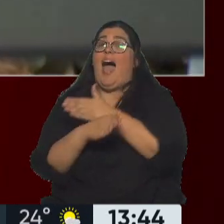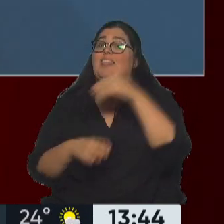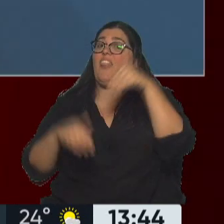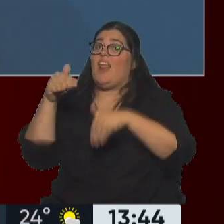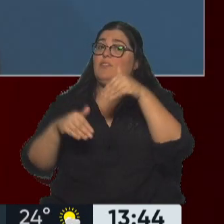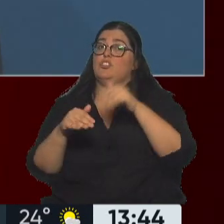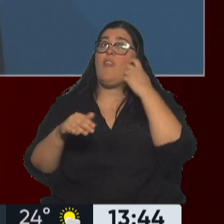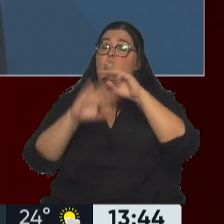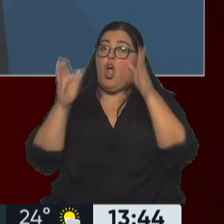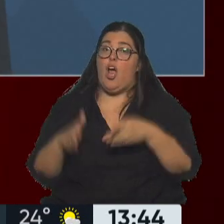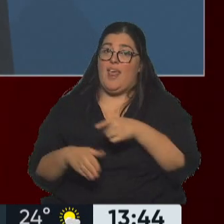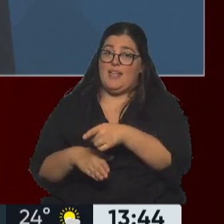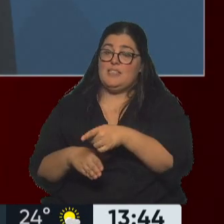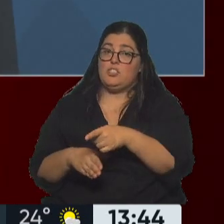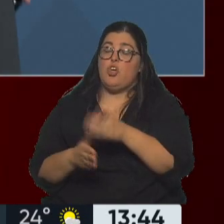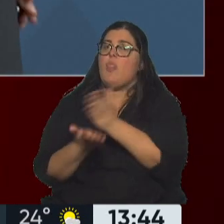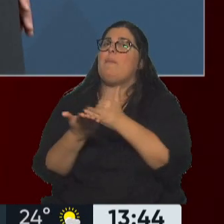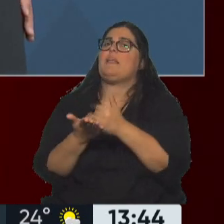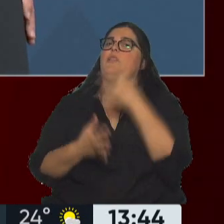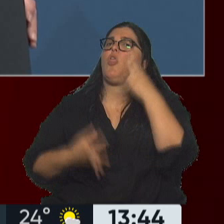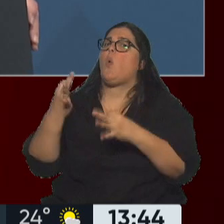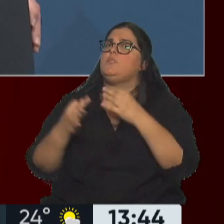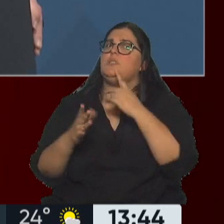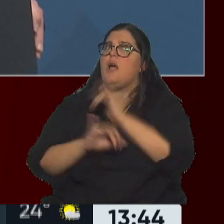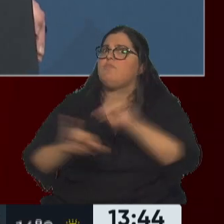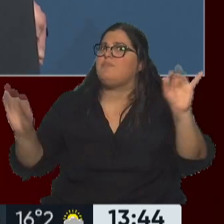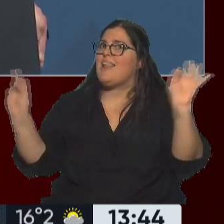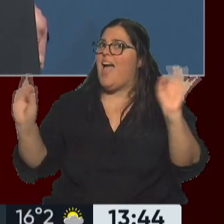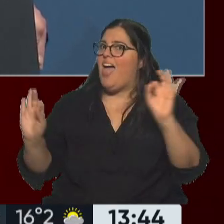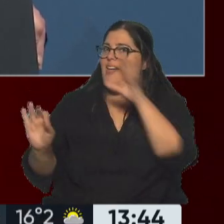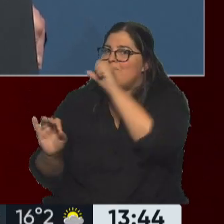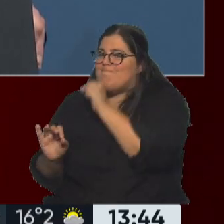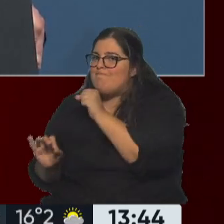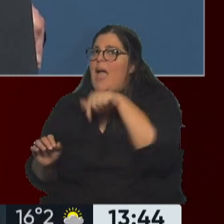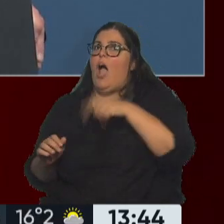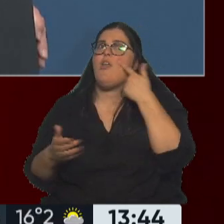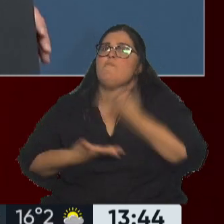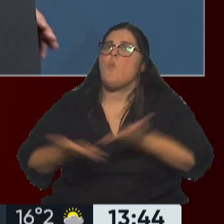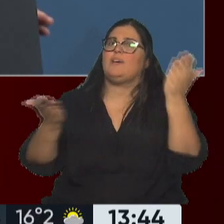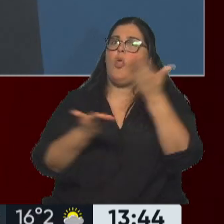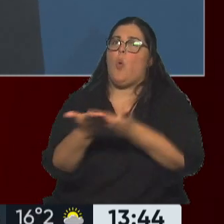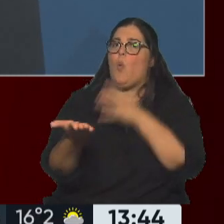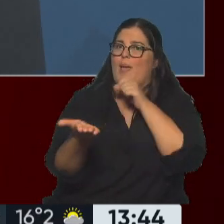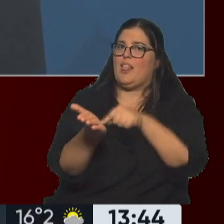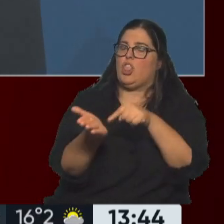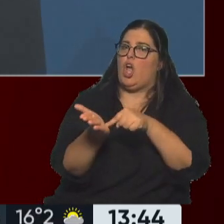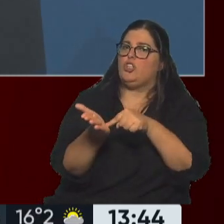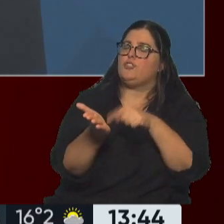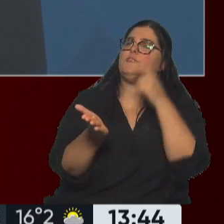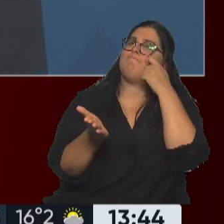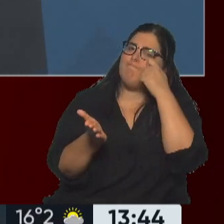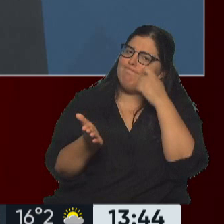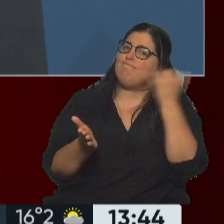Departamento de Justicia no dijo nada, se cayó la boca y recién lo estamos conociendo hoy. Entonces, también ahí hay una